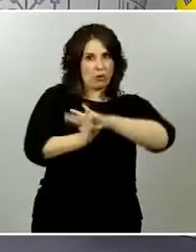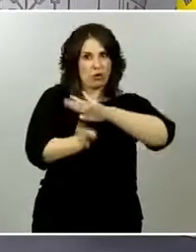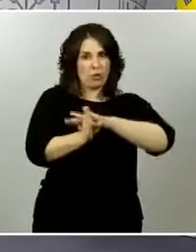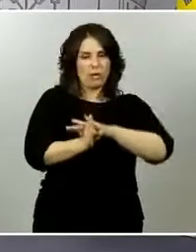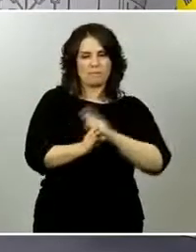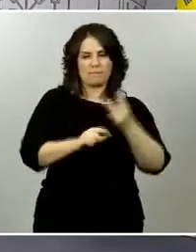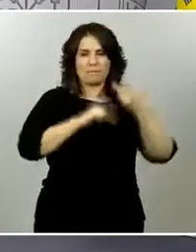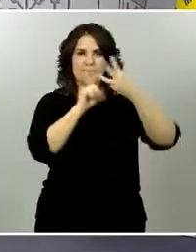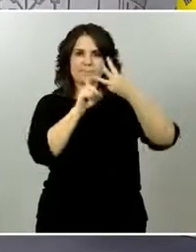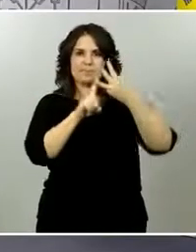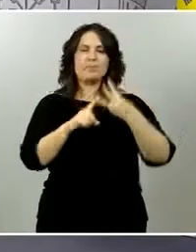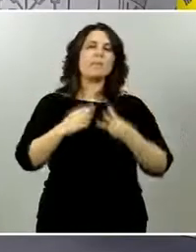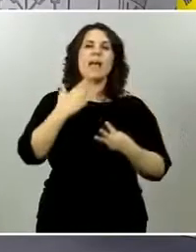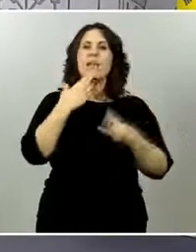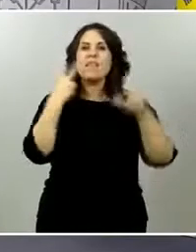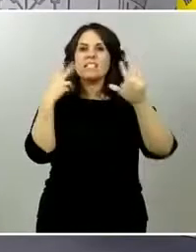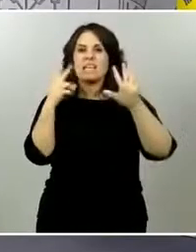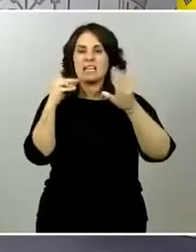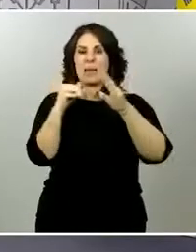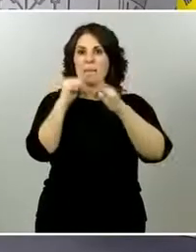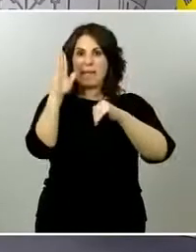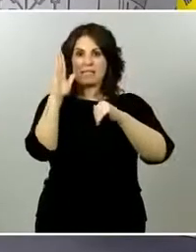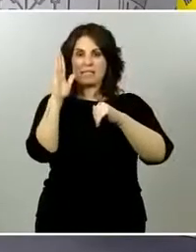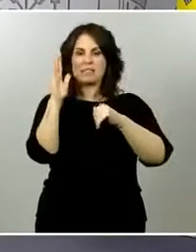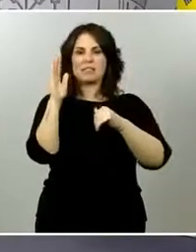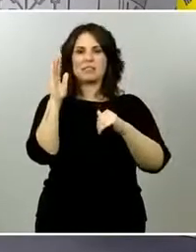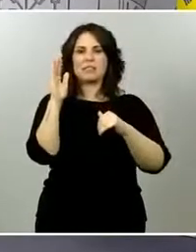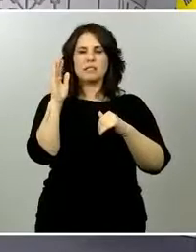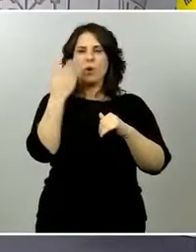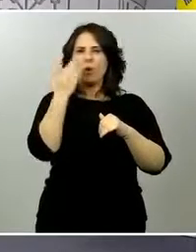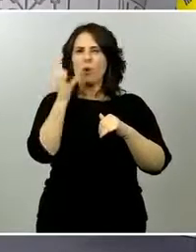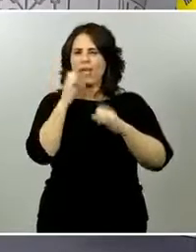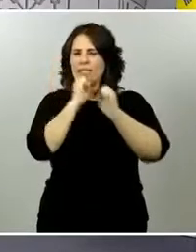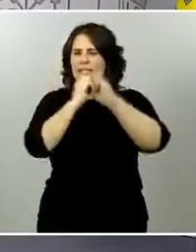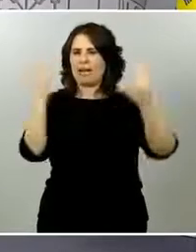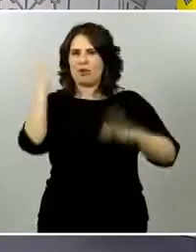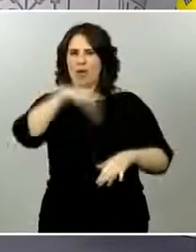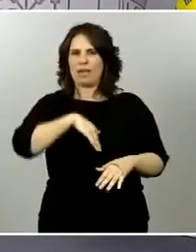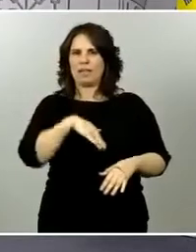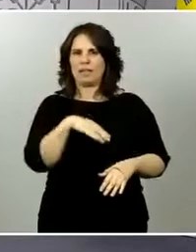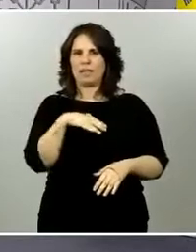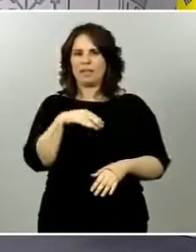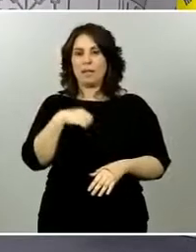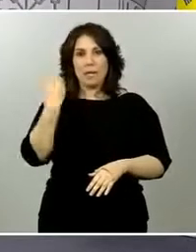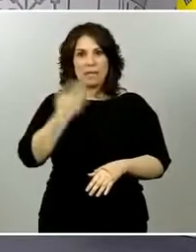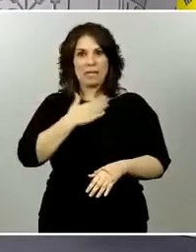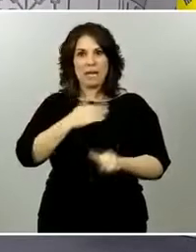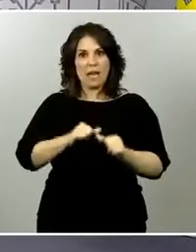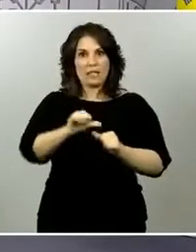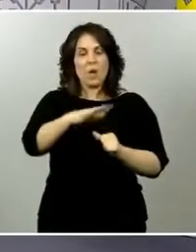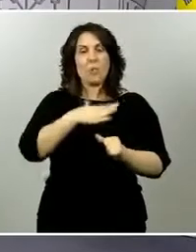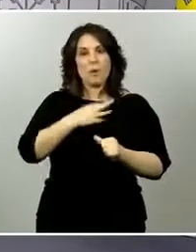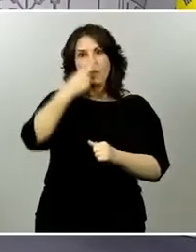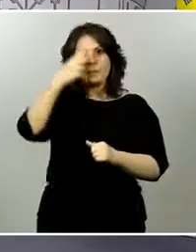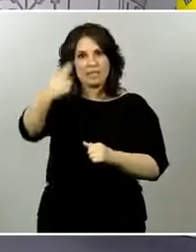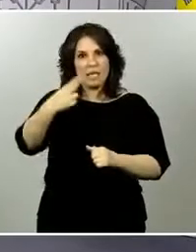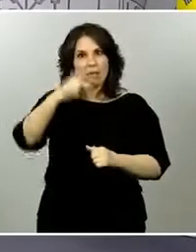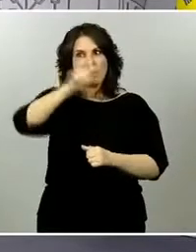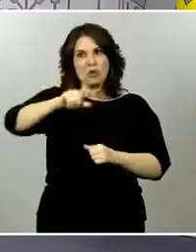abrirán restaurantes y muchos lugares de comercio y por último mayores de 70 años